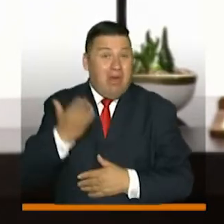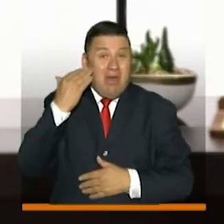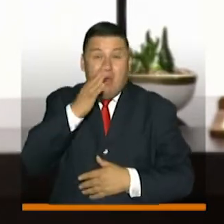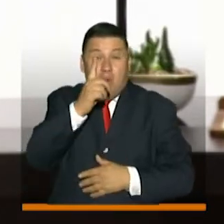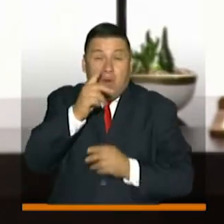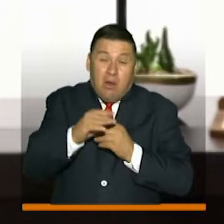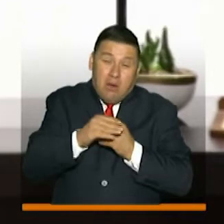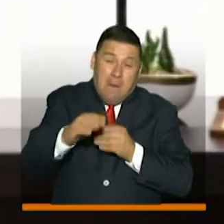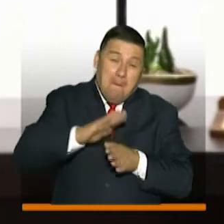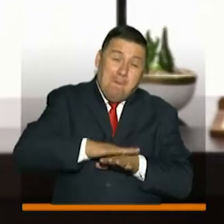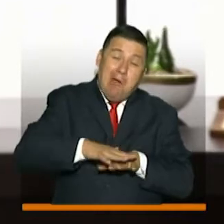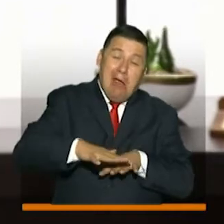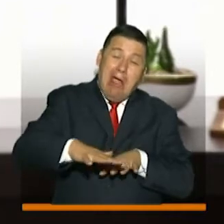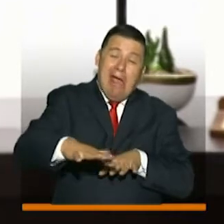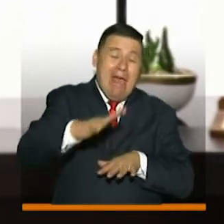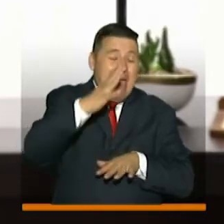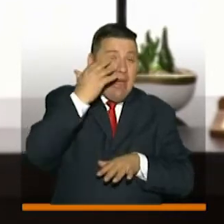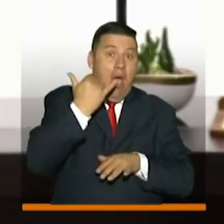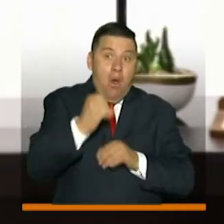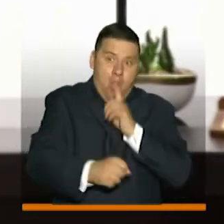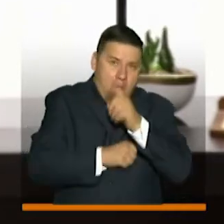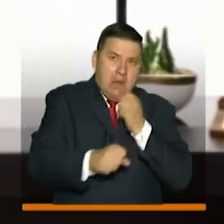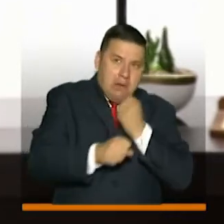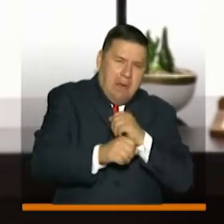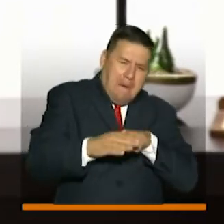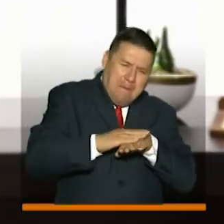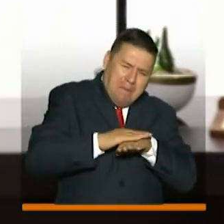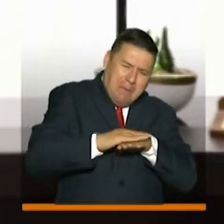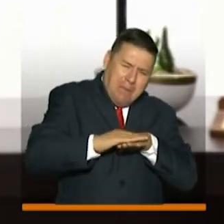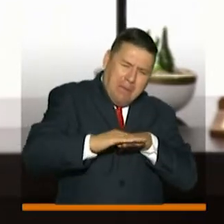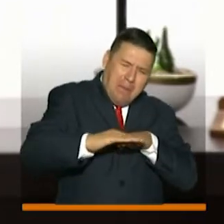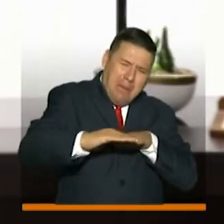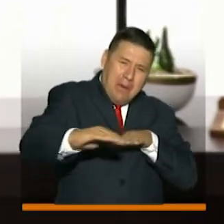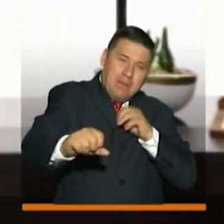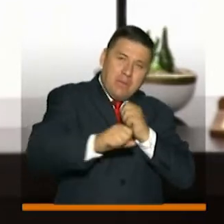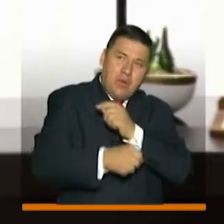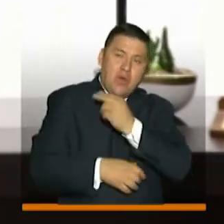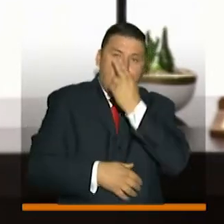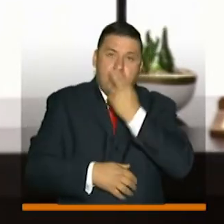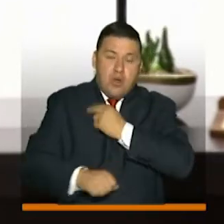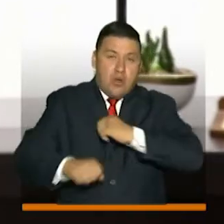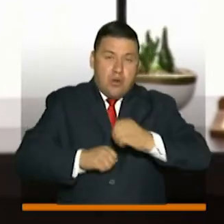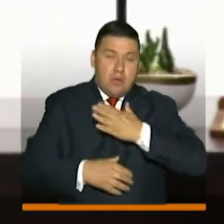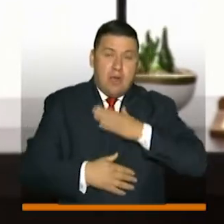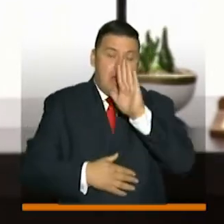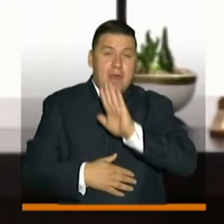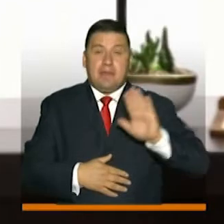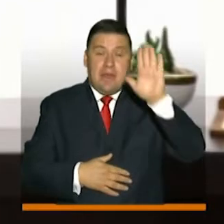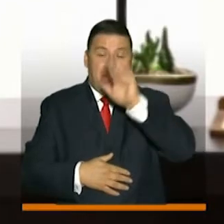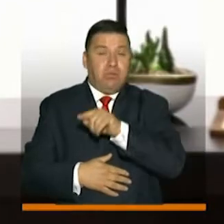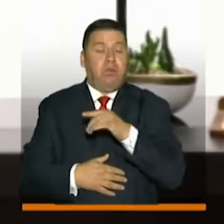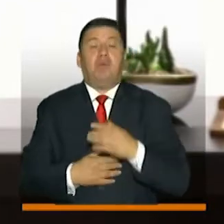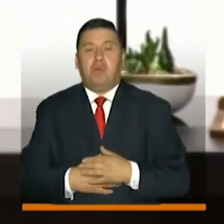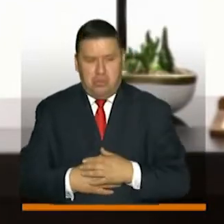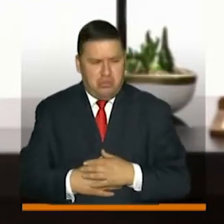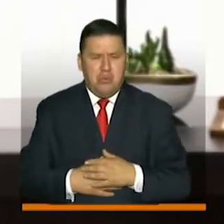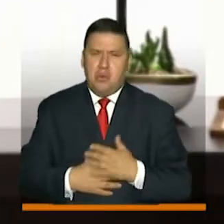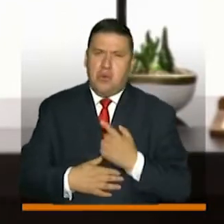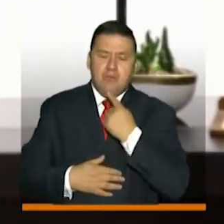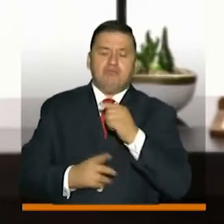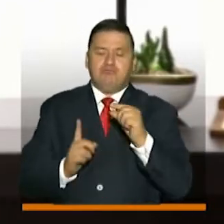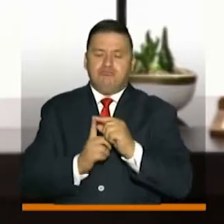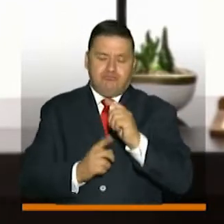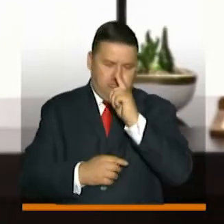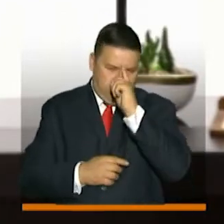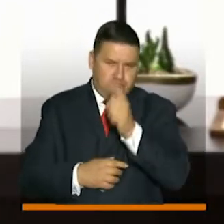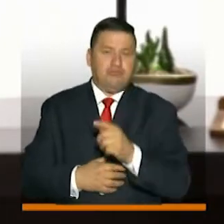kilómetro de pavimento, pero que este año, con su gestión, con su compromiso con nuestro departamento, honró su palabra.